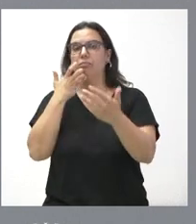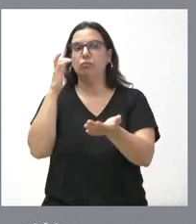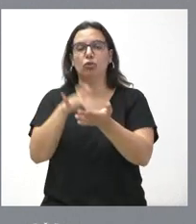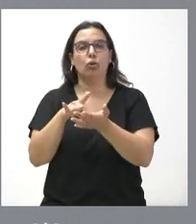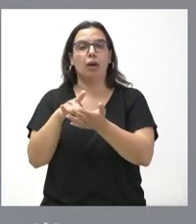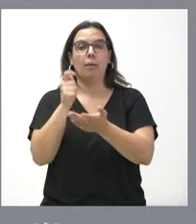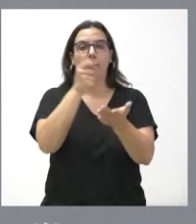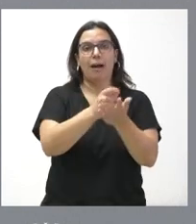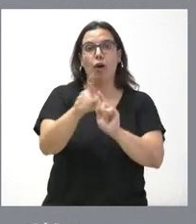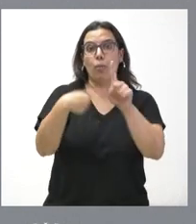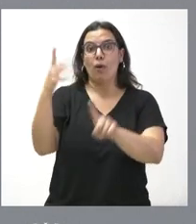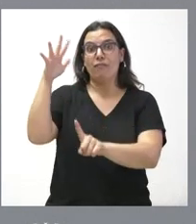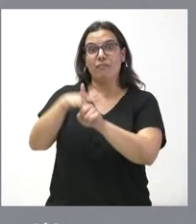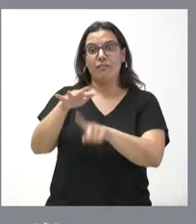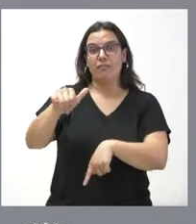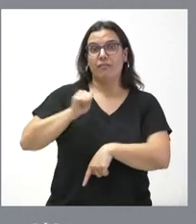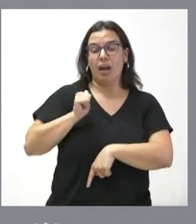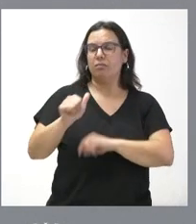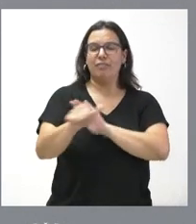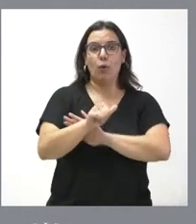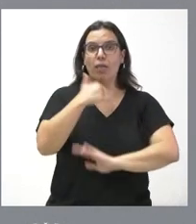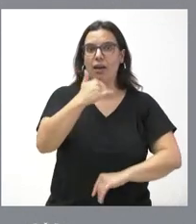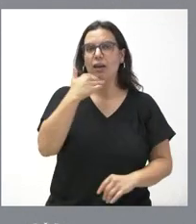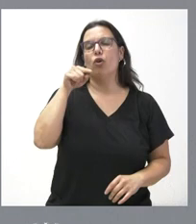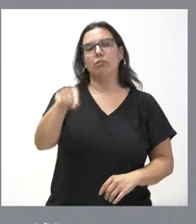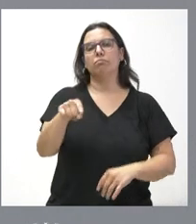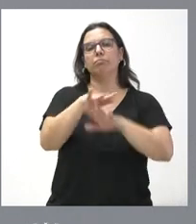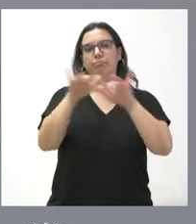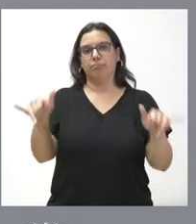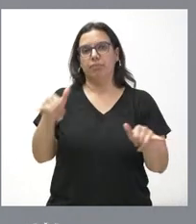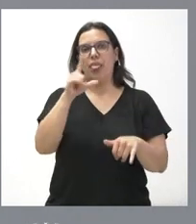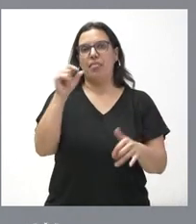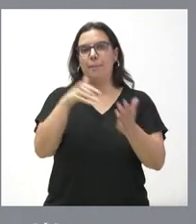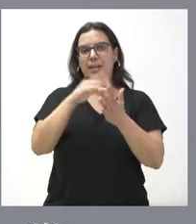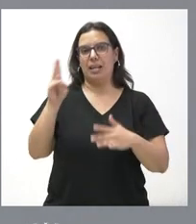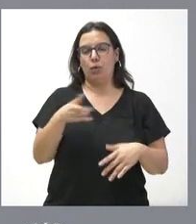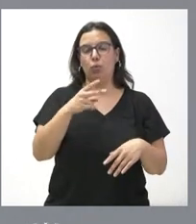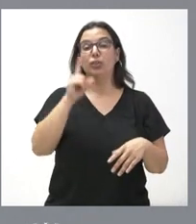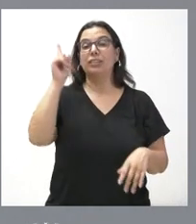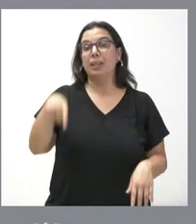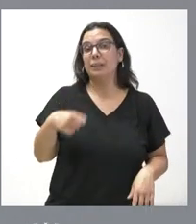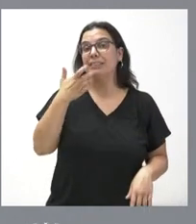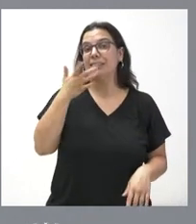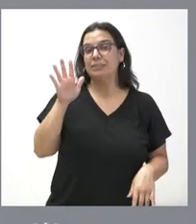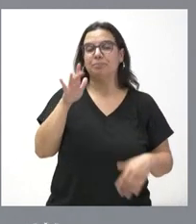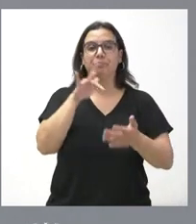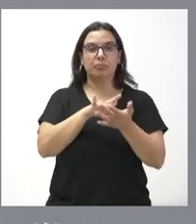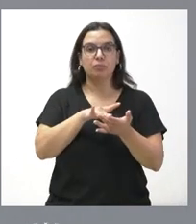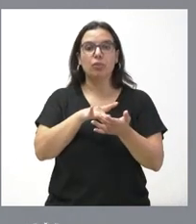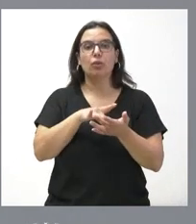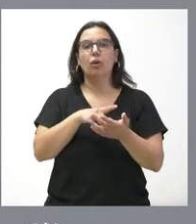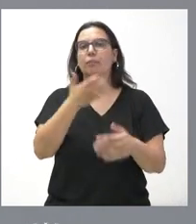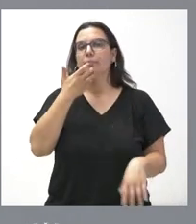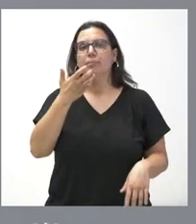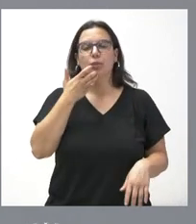fraudulentas. Para eso está esta garantía de 100.000 euros. Y también si se diese el caso de la repratación